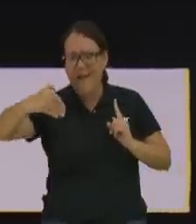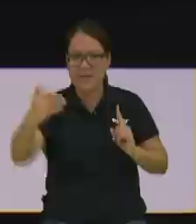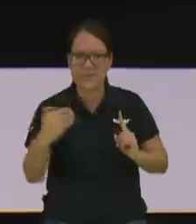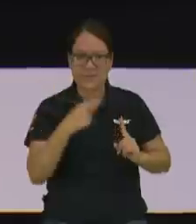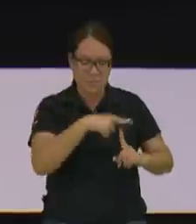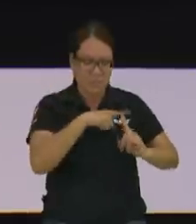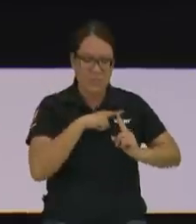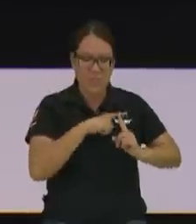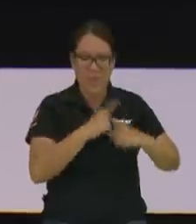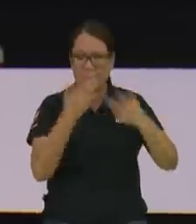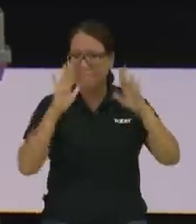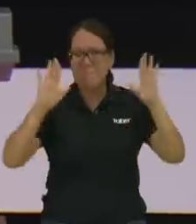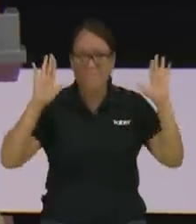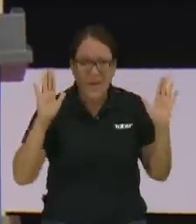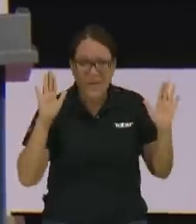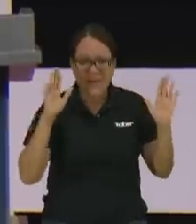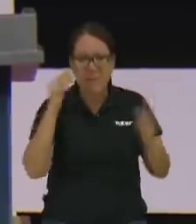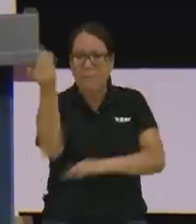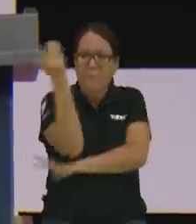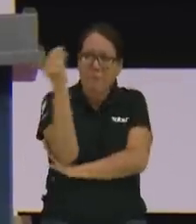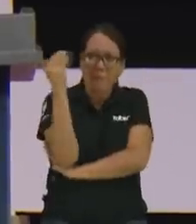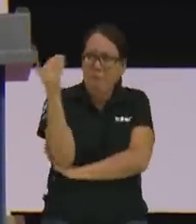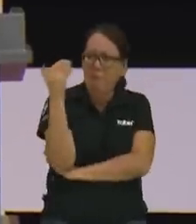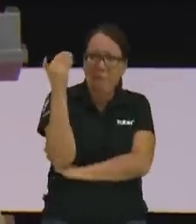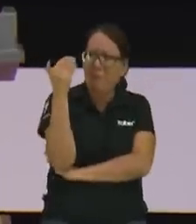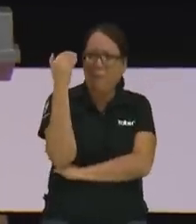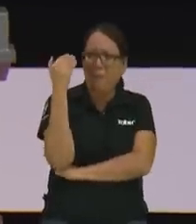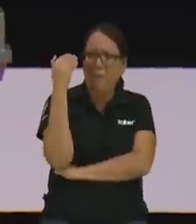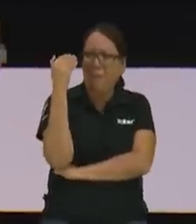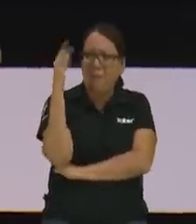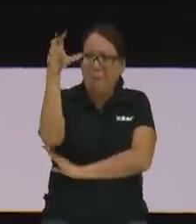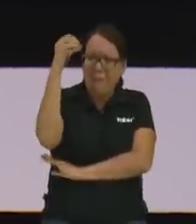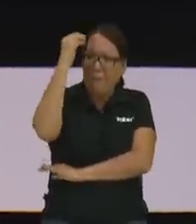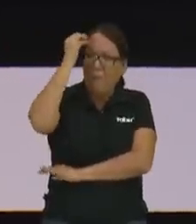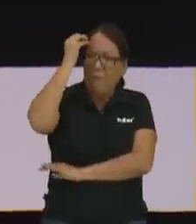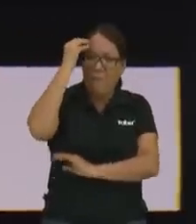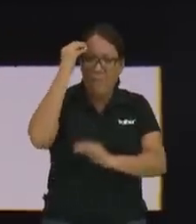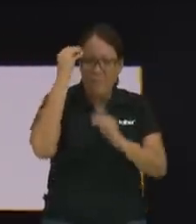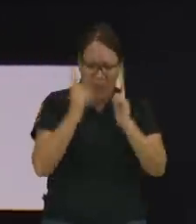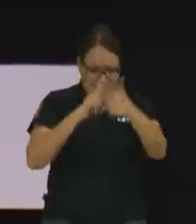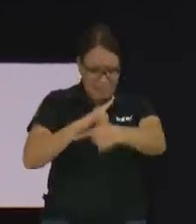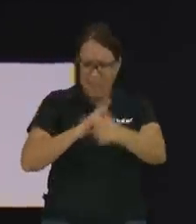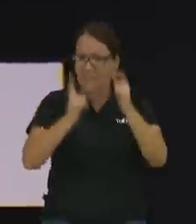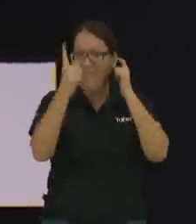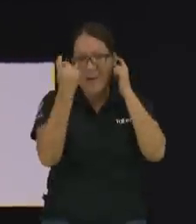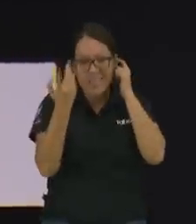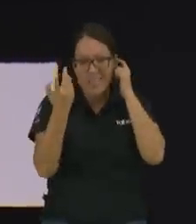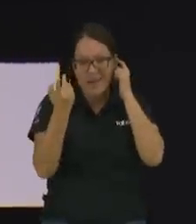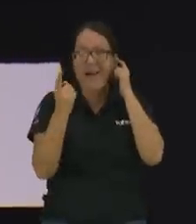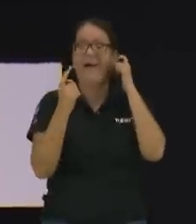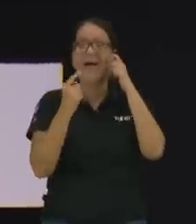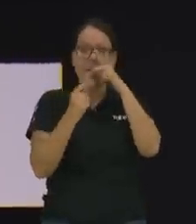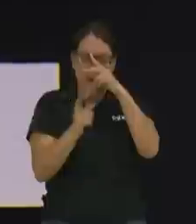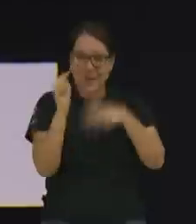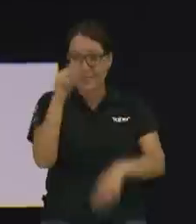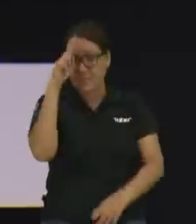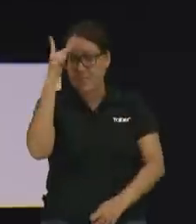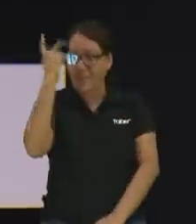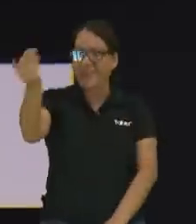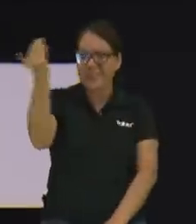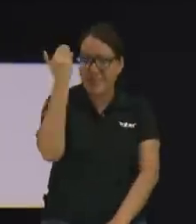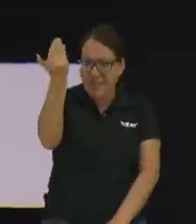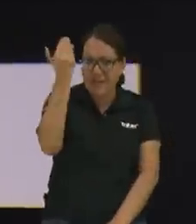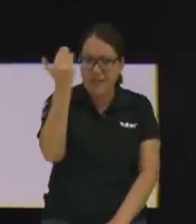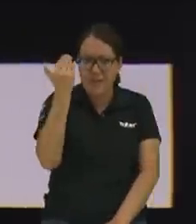pero aparentemente esa instrucción todavía no pega, todavía no ha permeado, todavía no ha llegado a ese lugar, todavía no ha echado raíces en